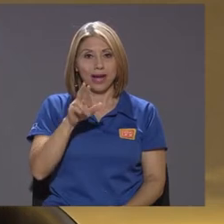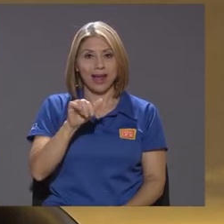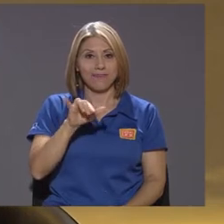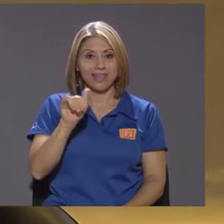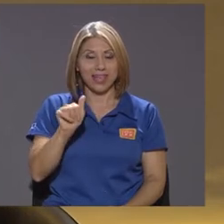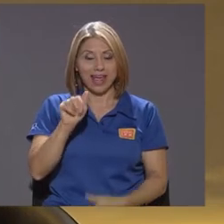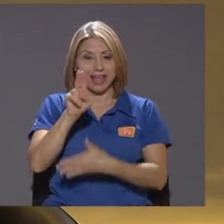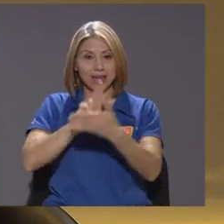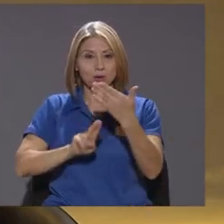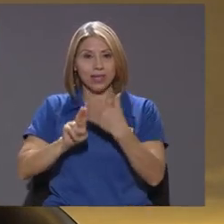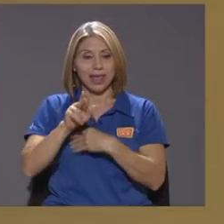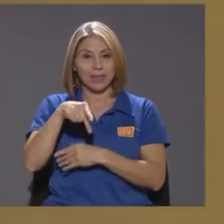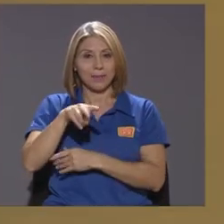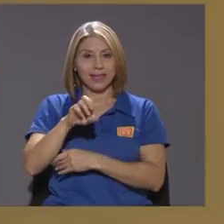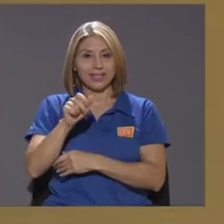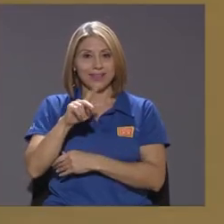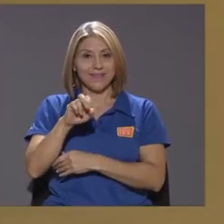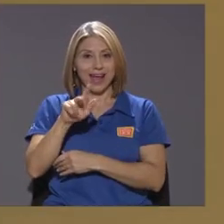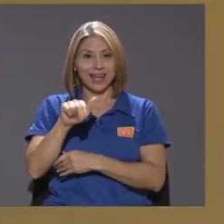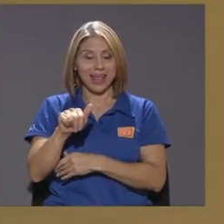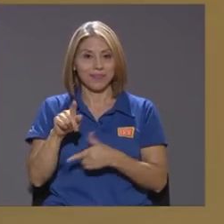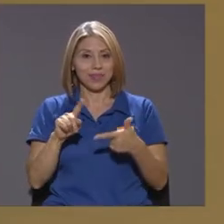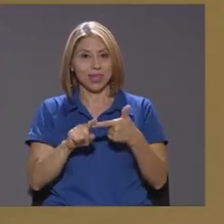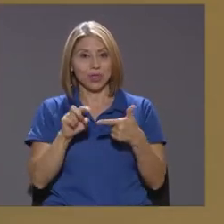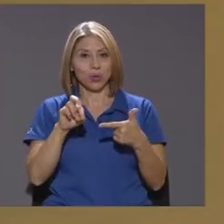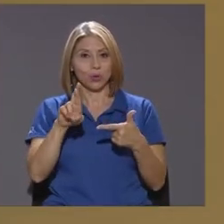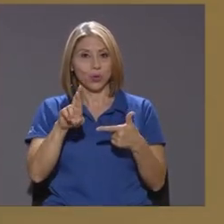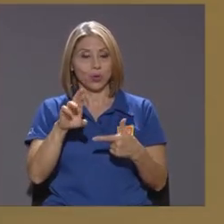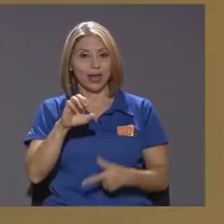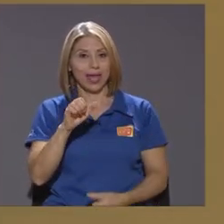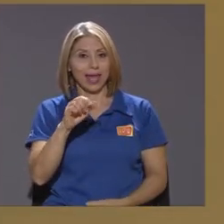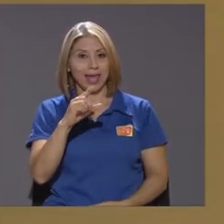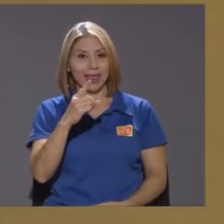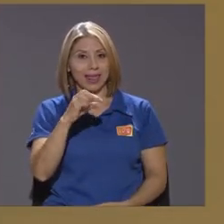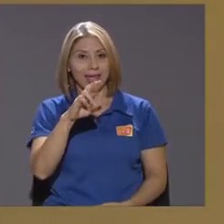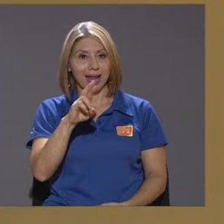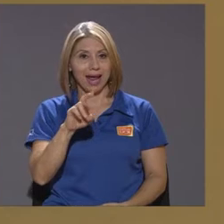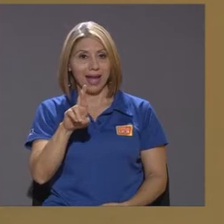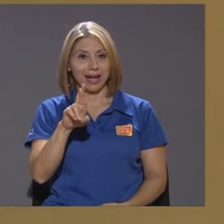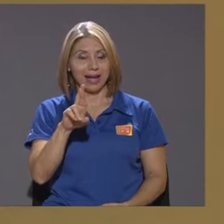Pensilvania y al doctor Edgar Robles quien además de